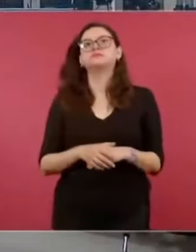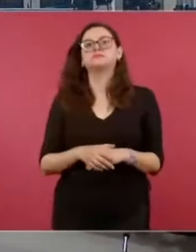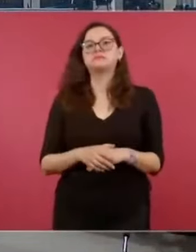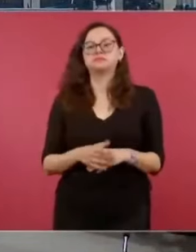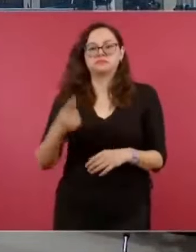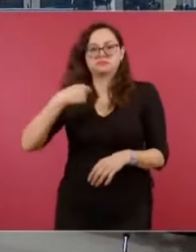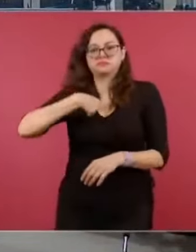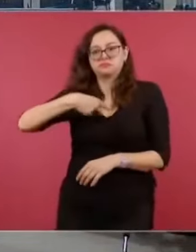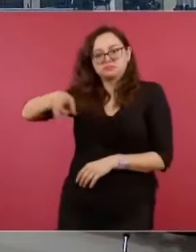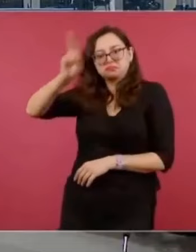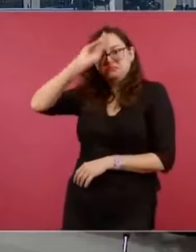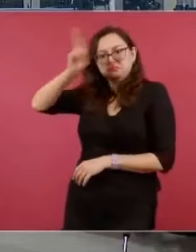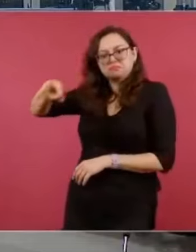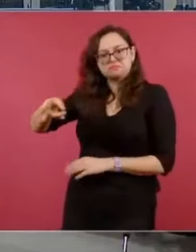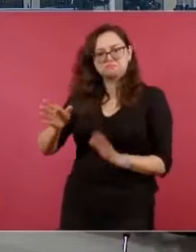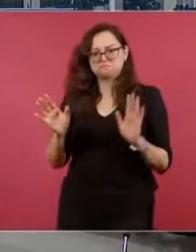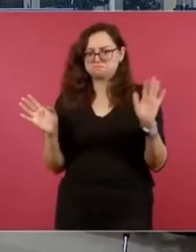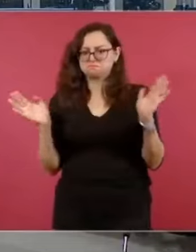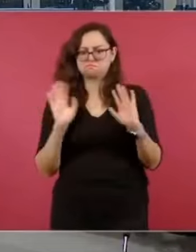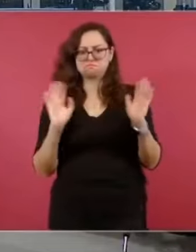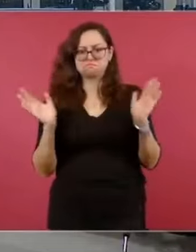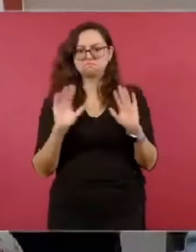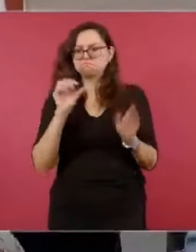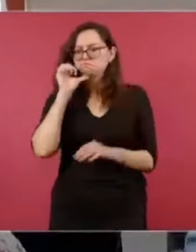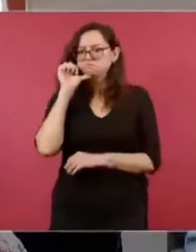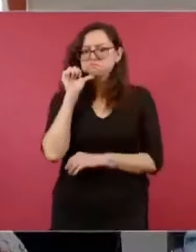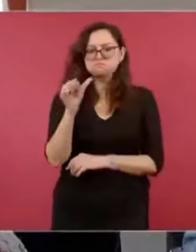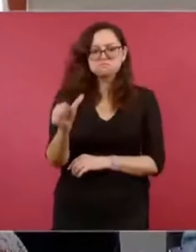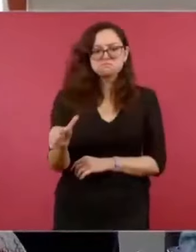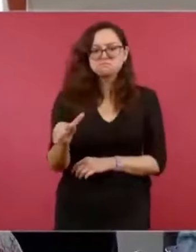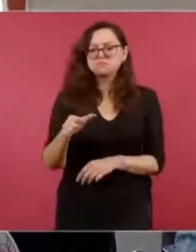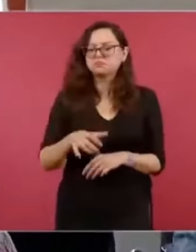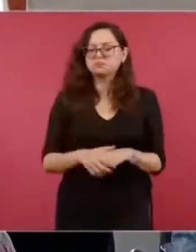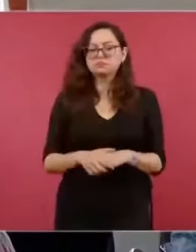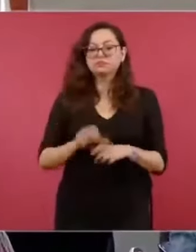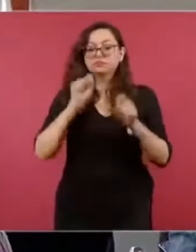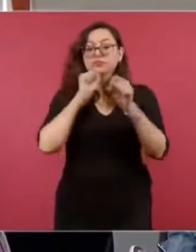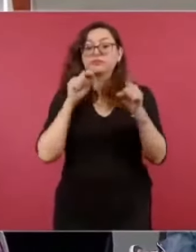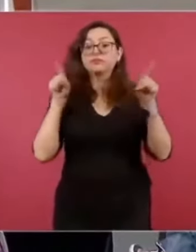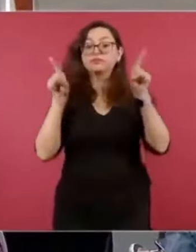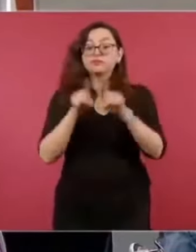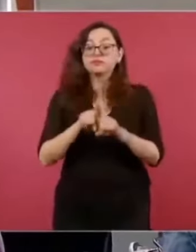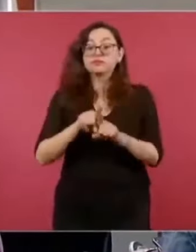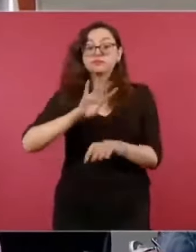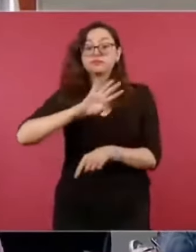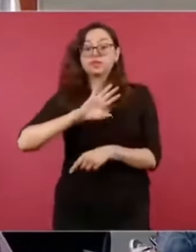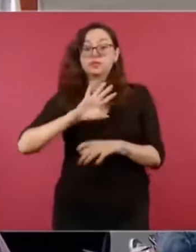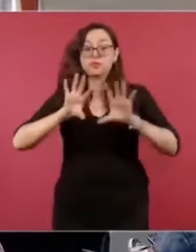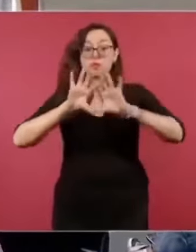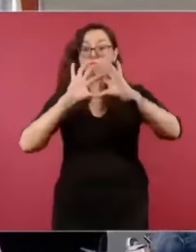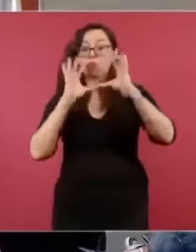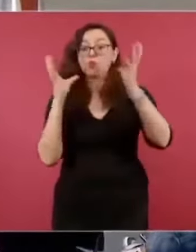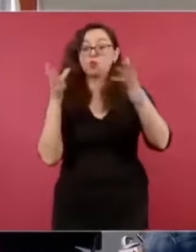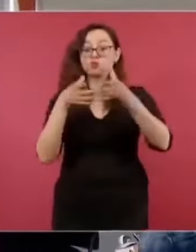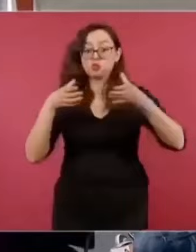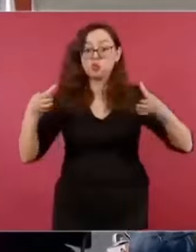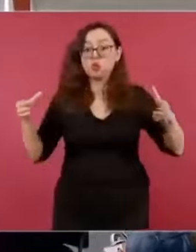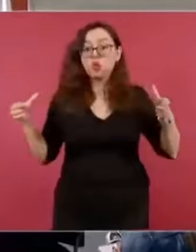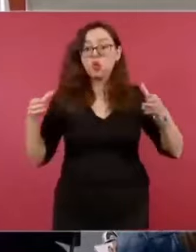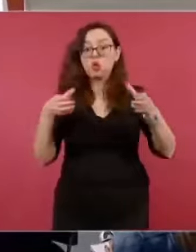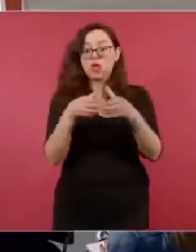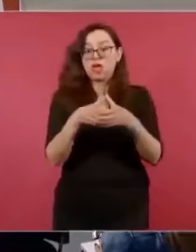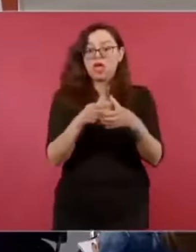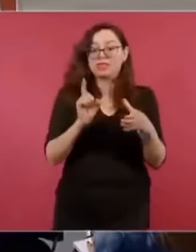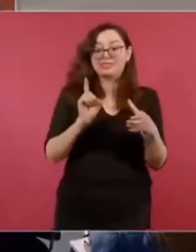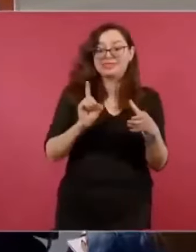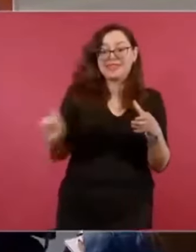los… el bloque de derecha del mundo, creo que estuvo